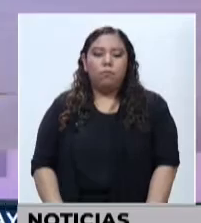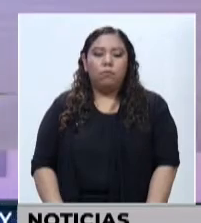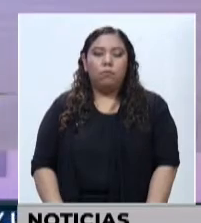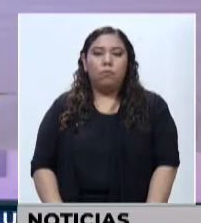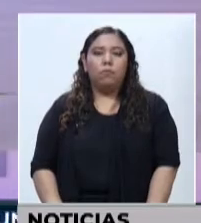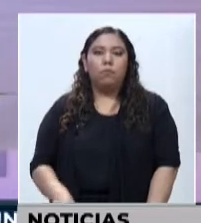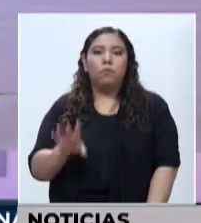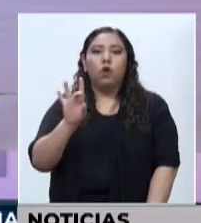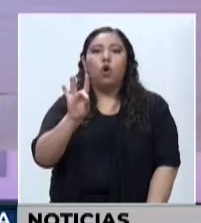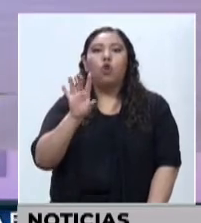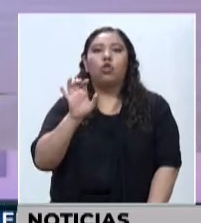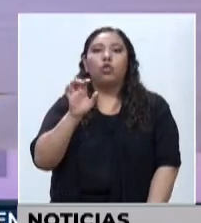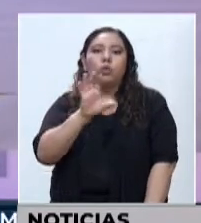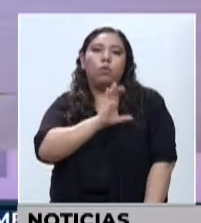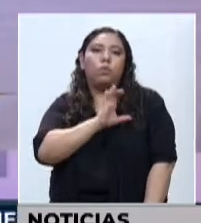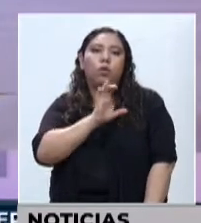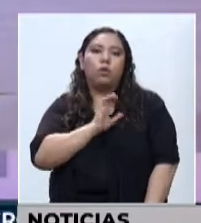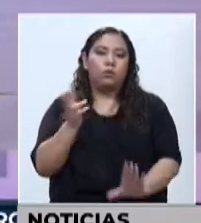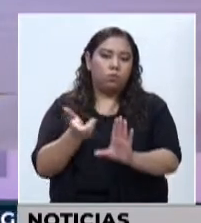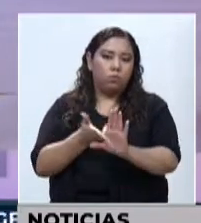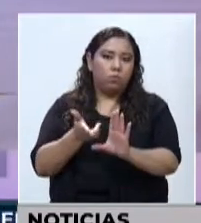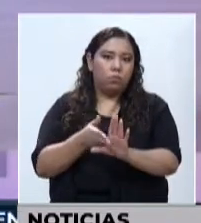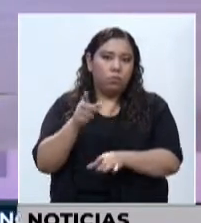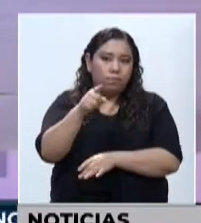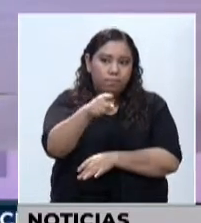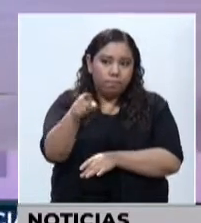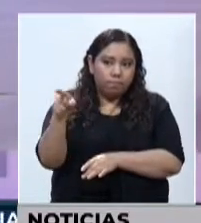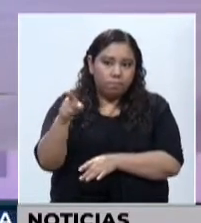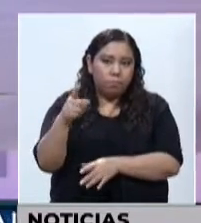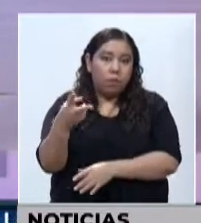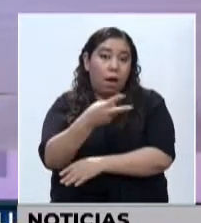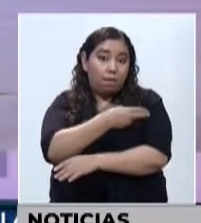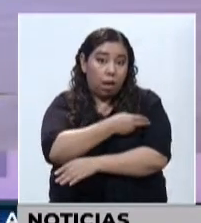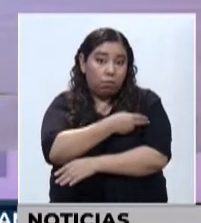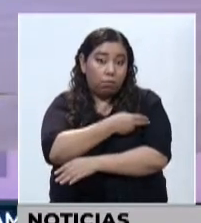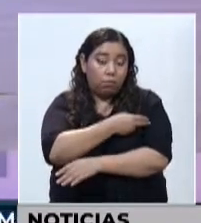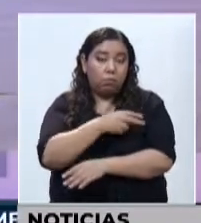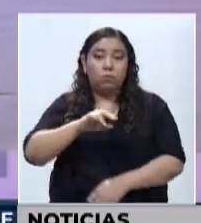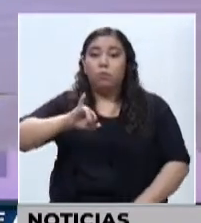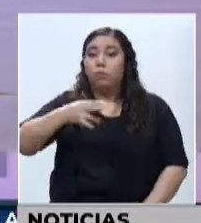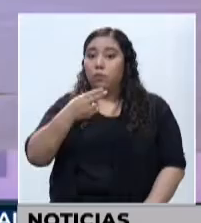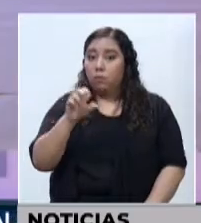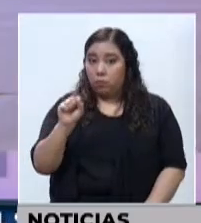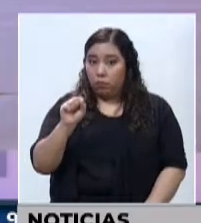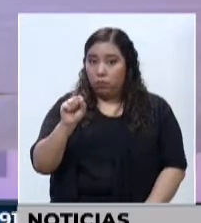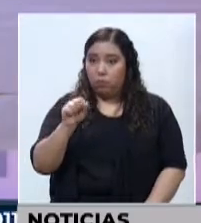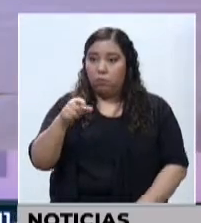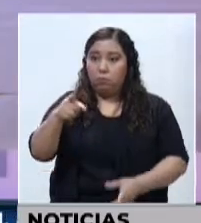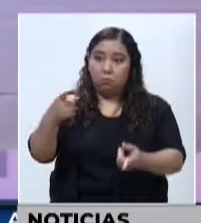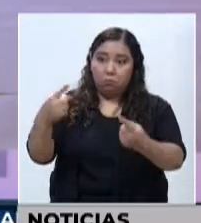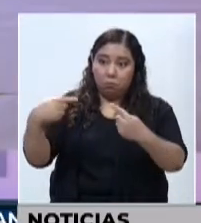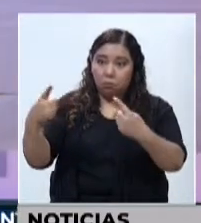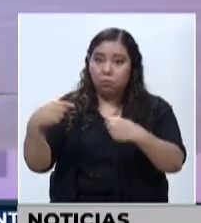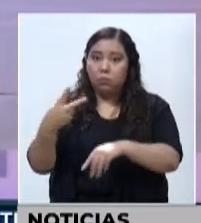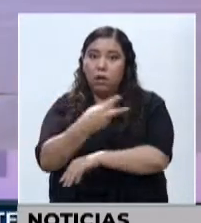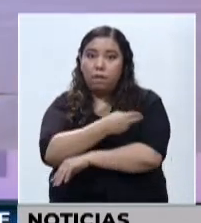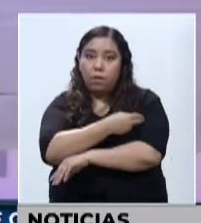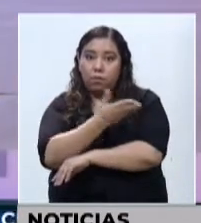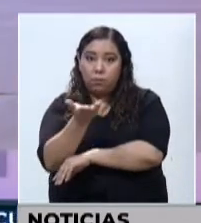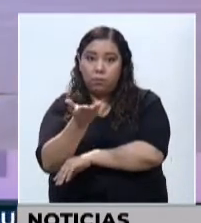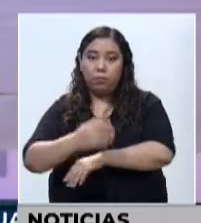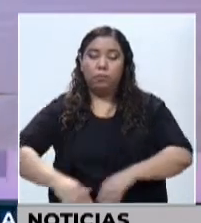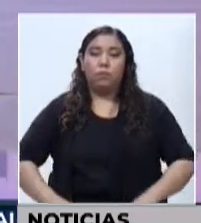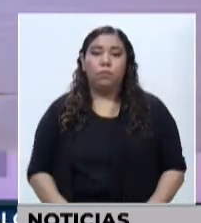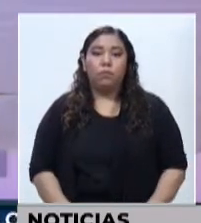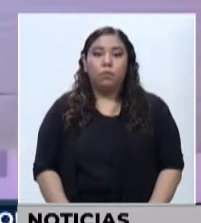a 800 policías en Choluteca. Y por parte, esto por parte del Instituto Hondureño de Seguridad Social. Donaldo Larios.